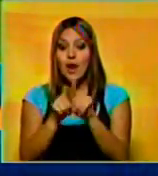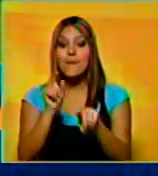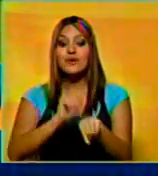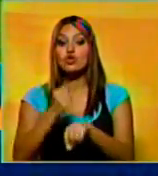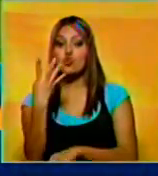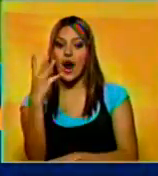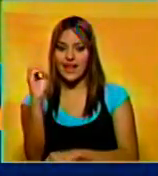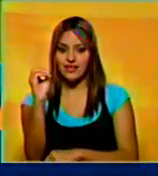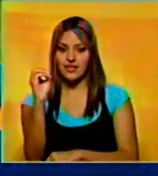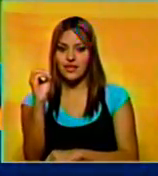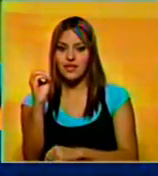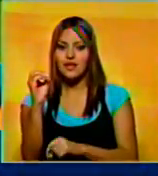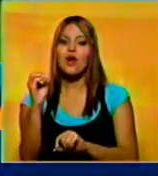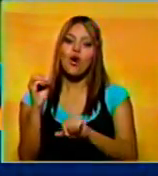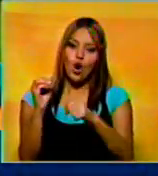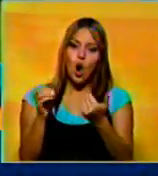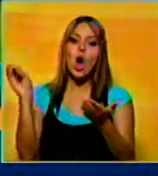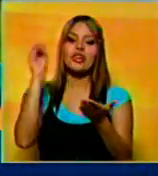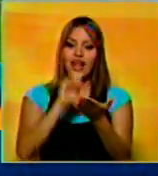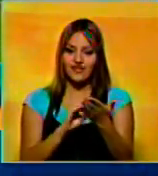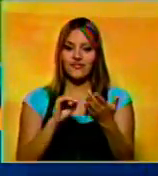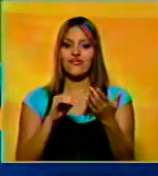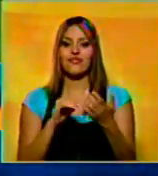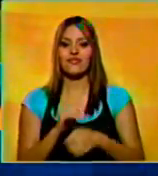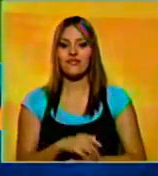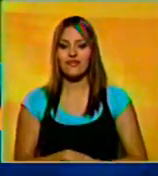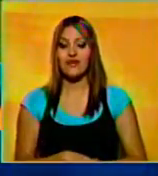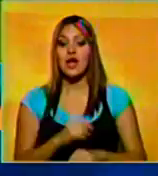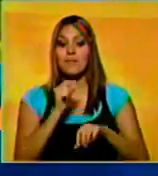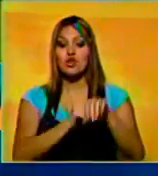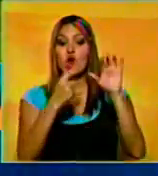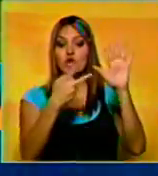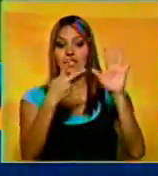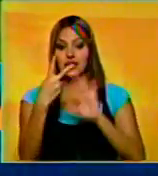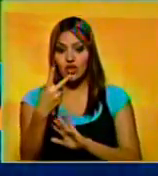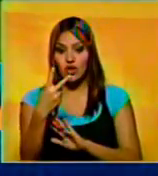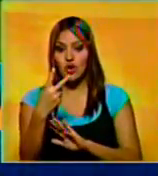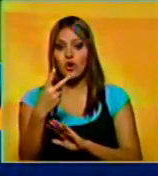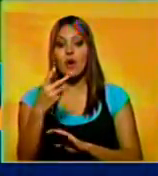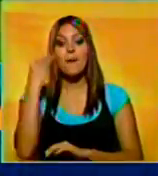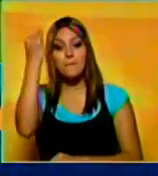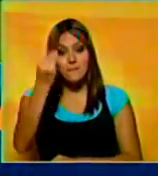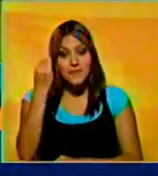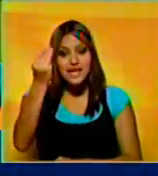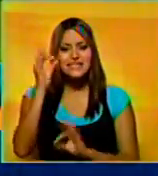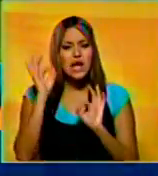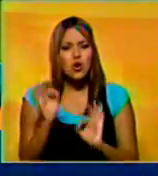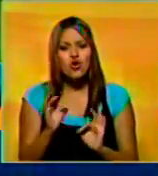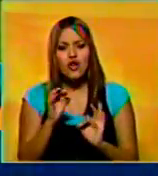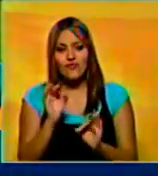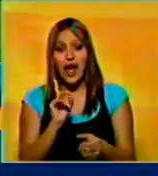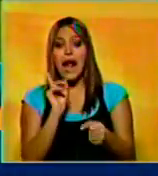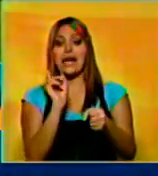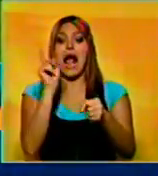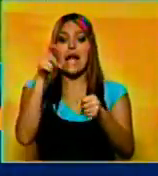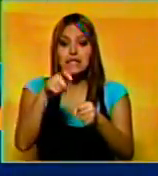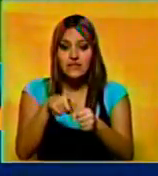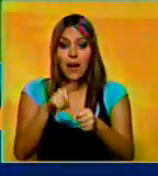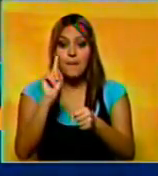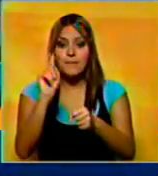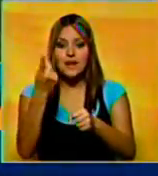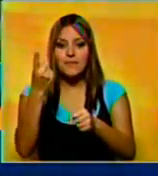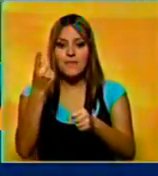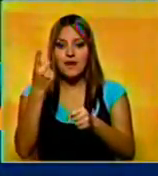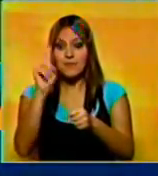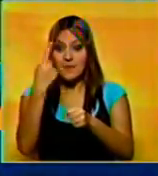40. Eliseu le devolvió la ventaja a los visitantes al 82. Cuando se pensaba que el Málaga clasificaría a su primera